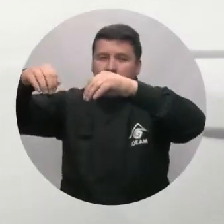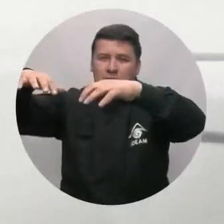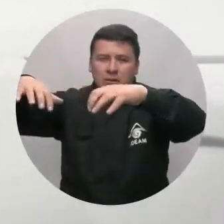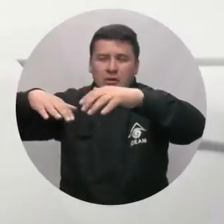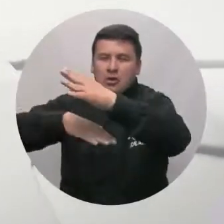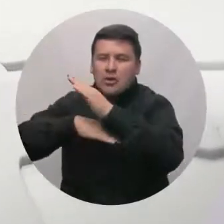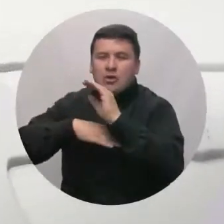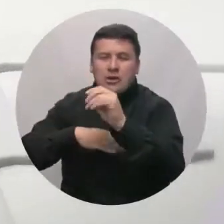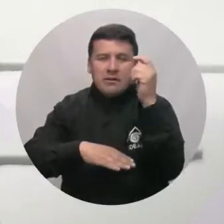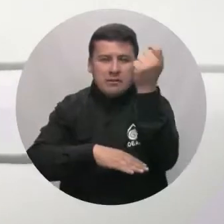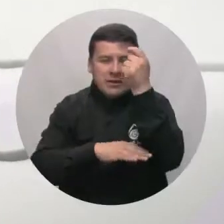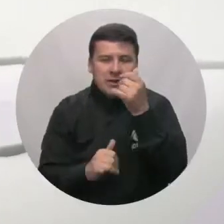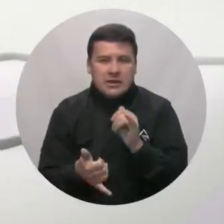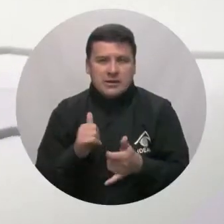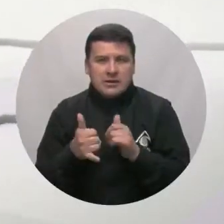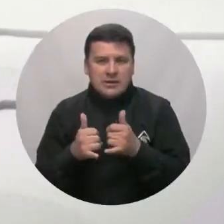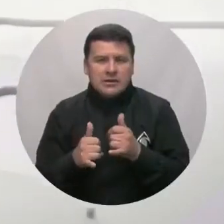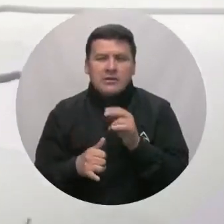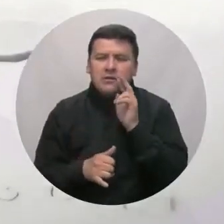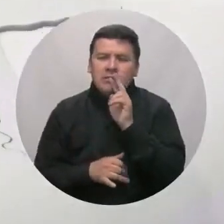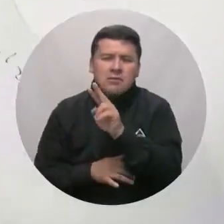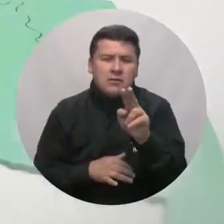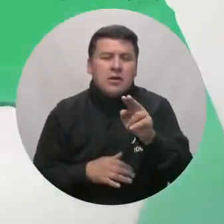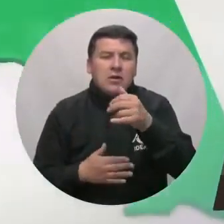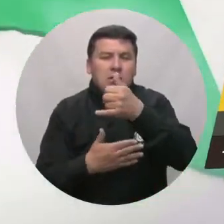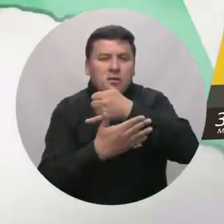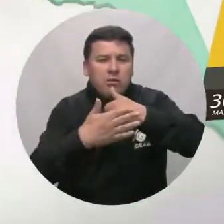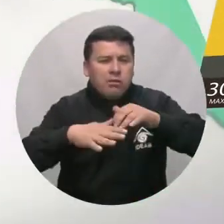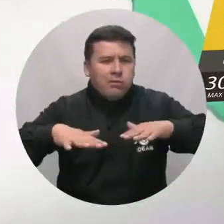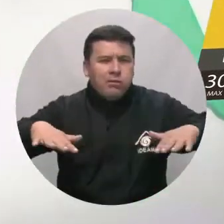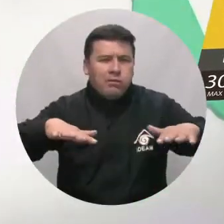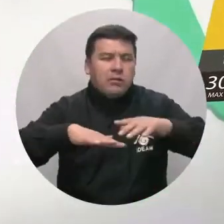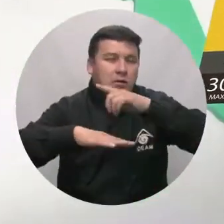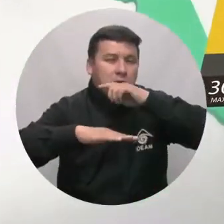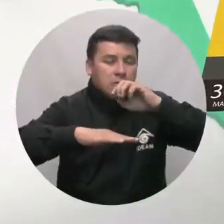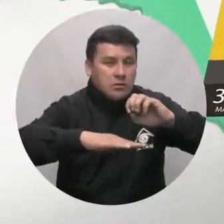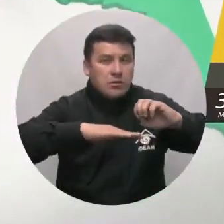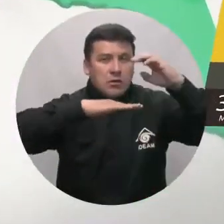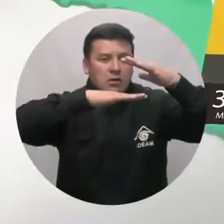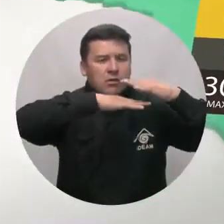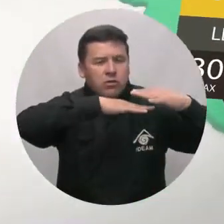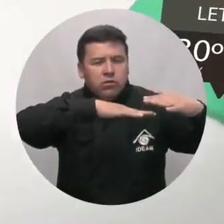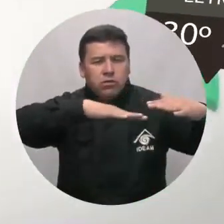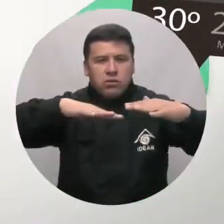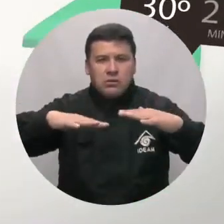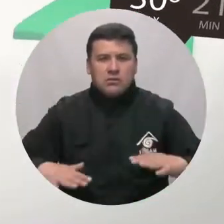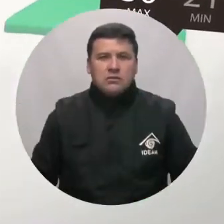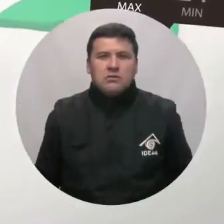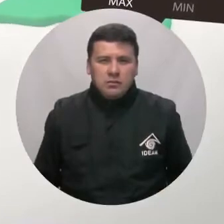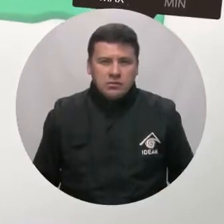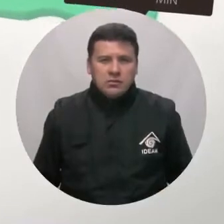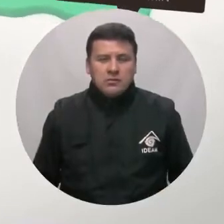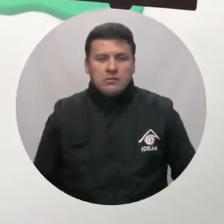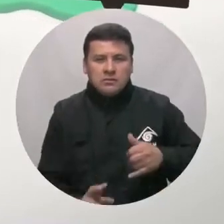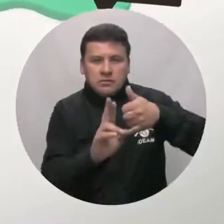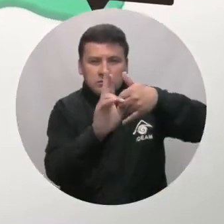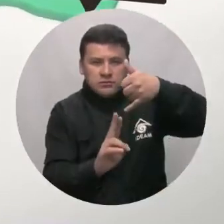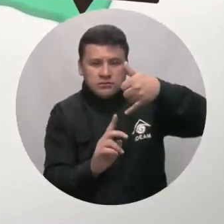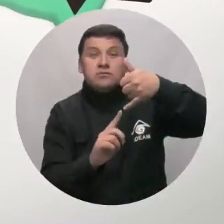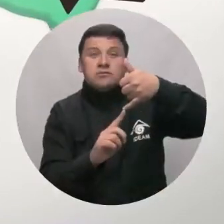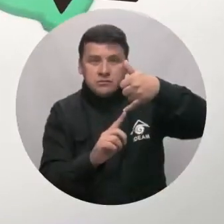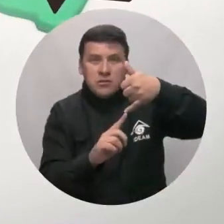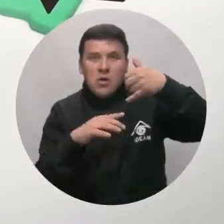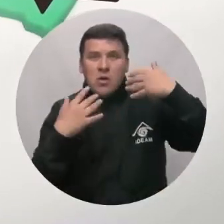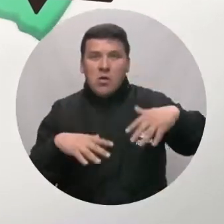menor intensidad al occidente del Meta y Casanare, mientras que en el resto de la región se espera tiempo seco y nubosidad variable. Desde el sur del